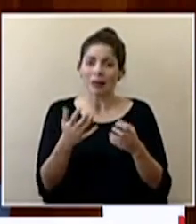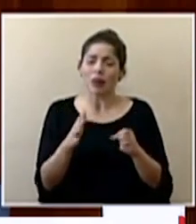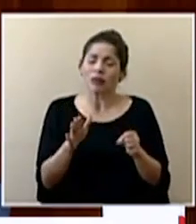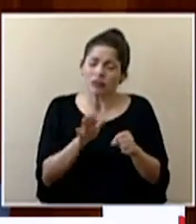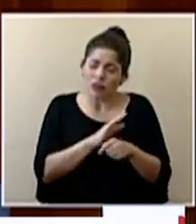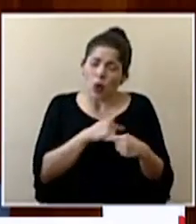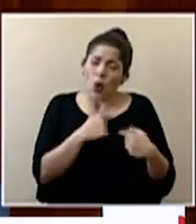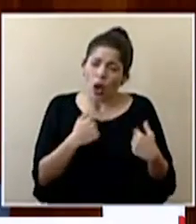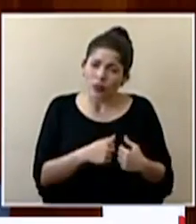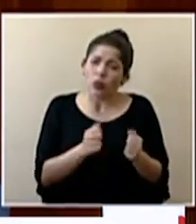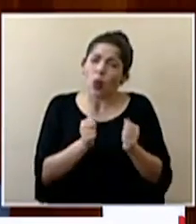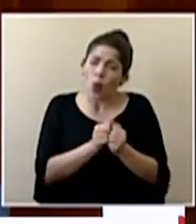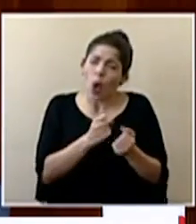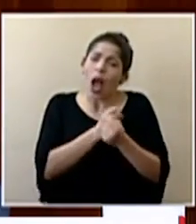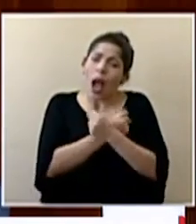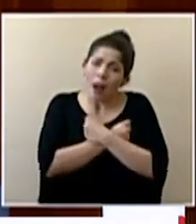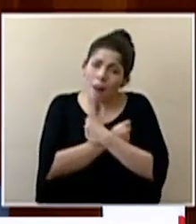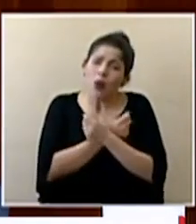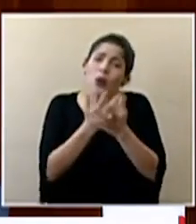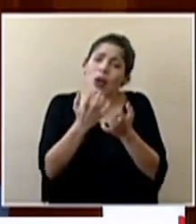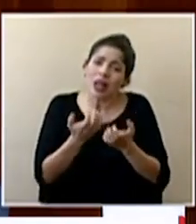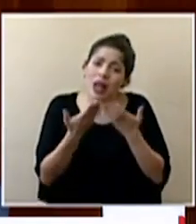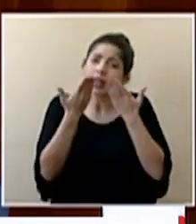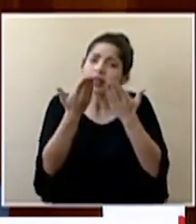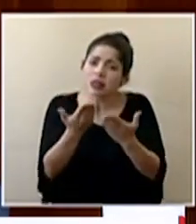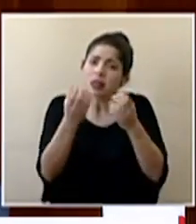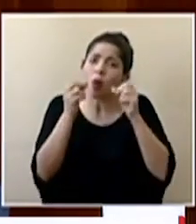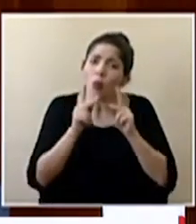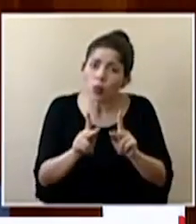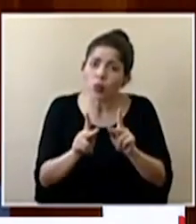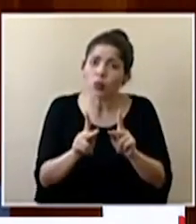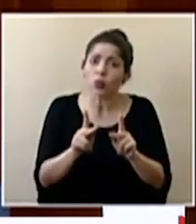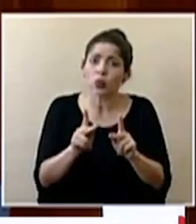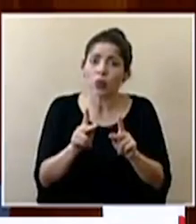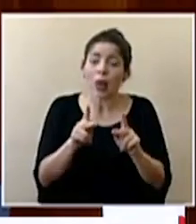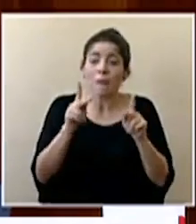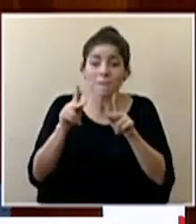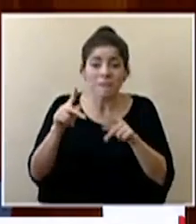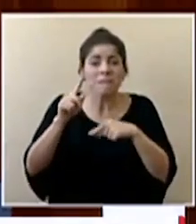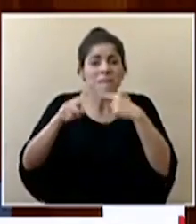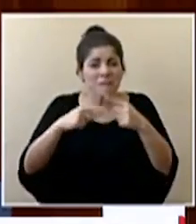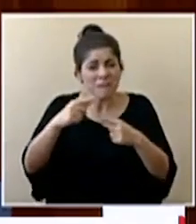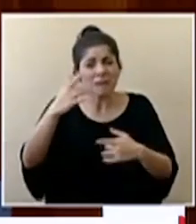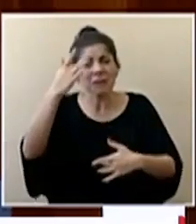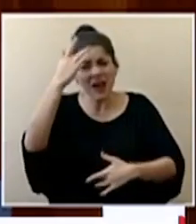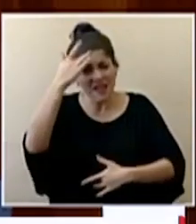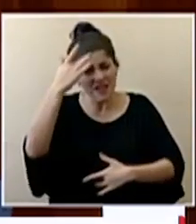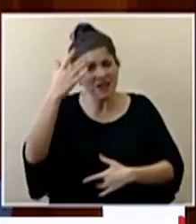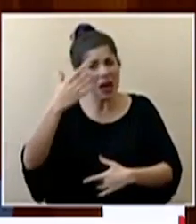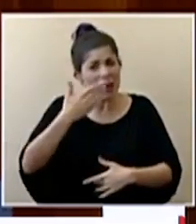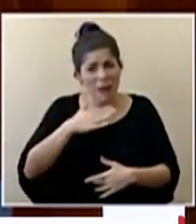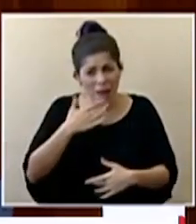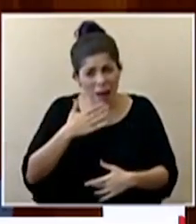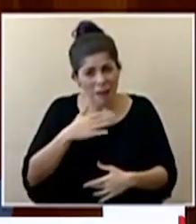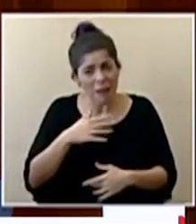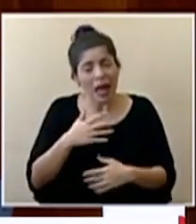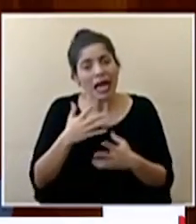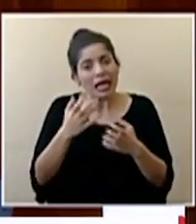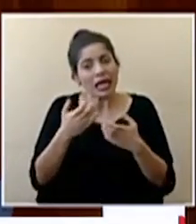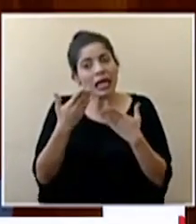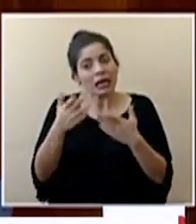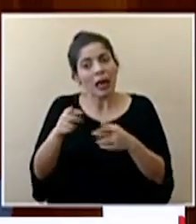corazón y el amor darle la oportunidad a los que se van a seguir enfermando con gravedad de que puedan llegar